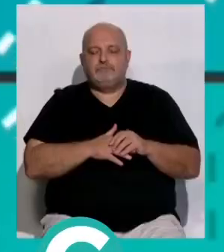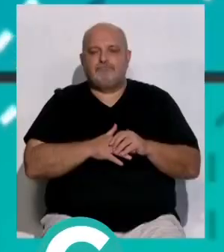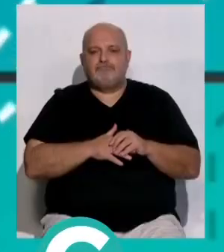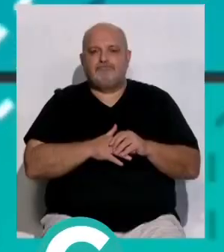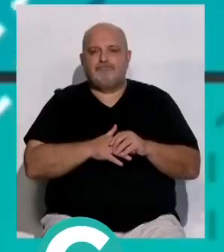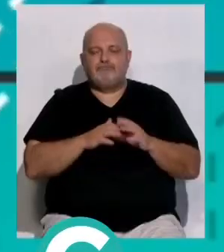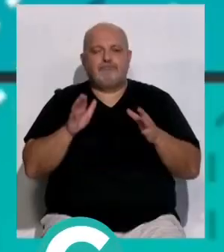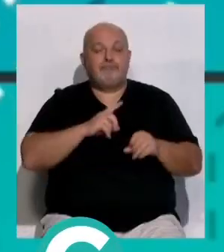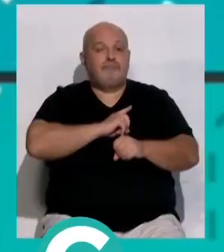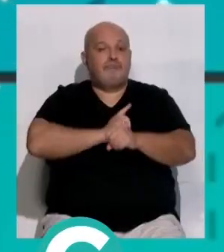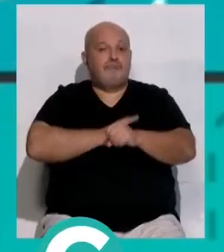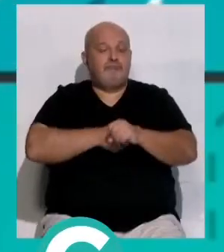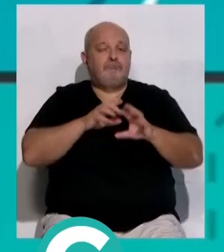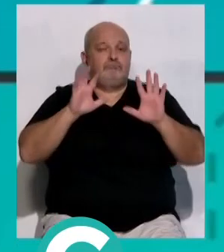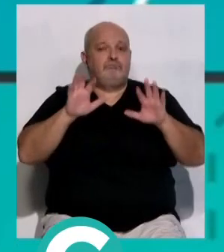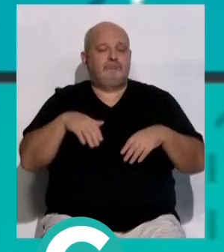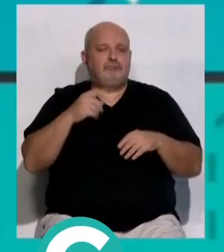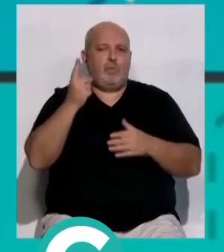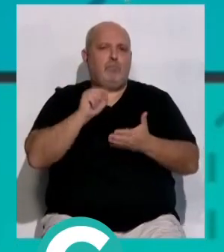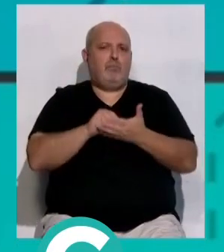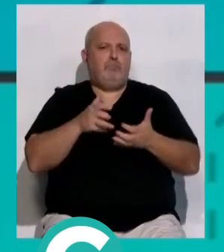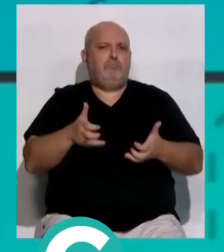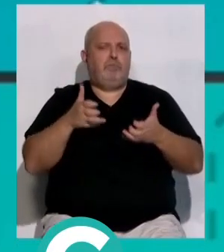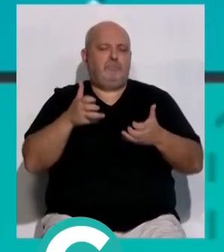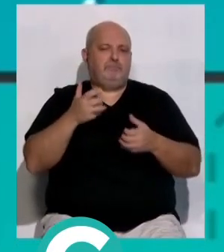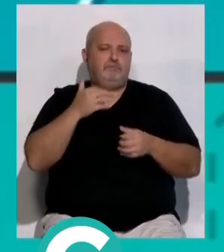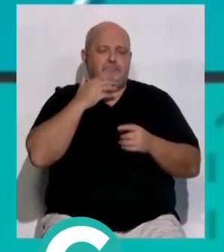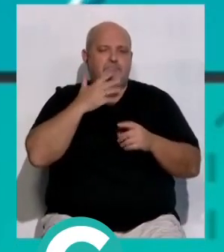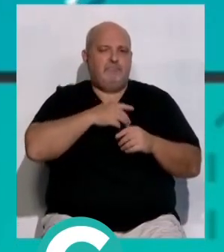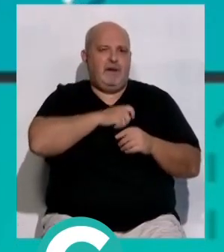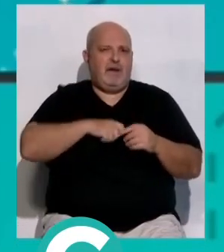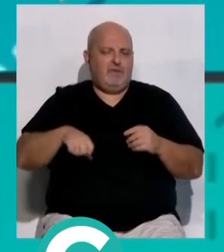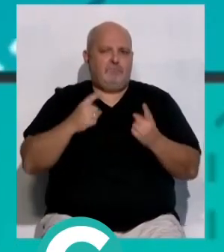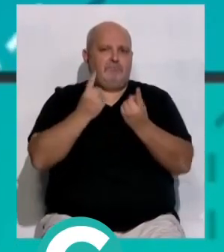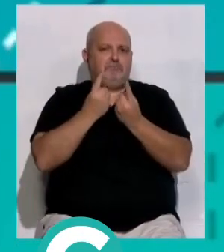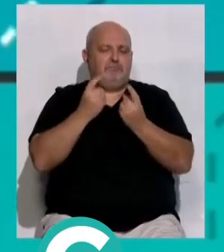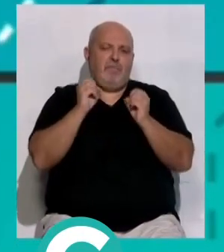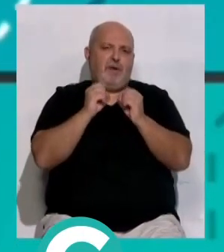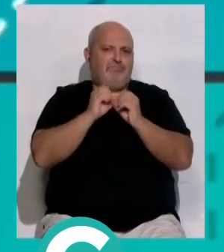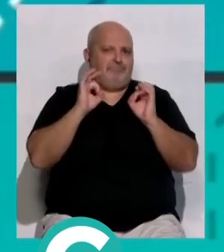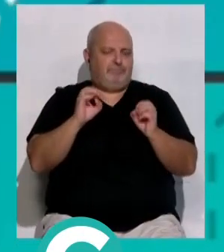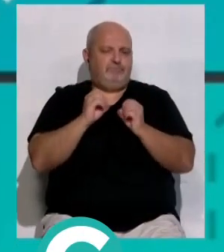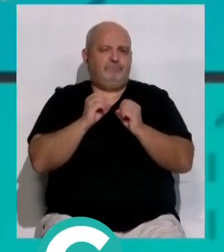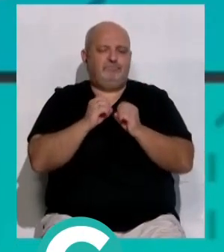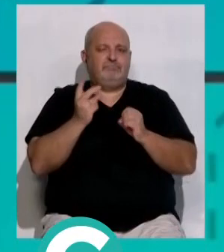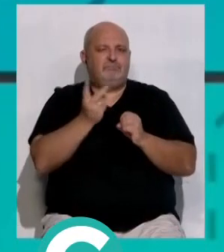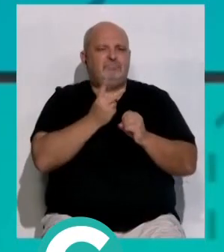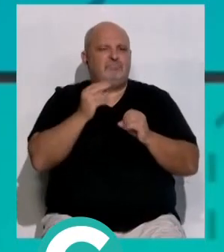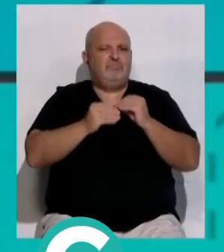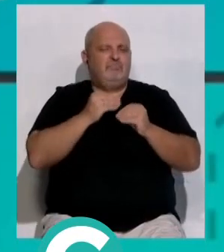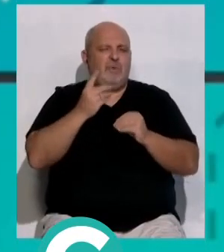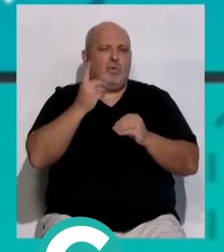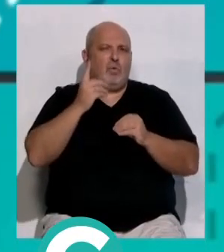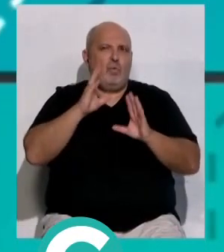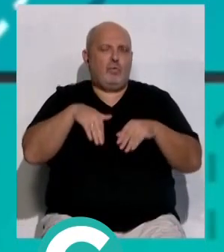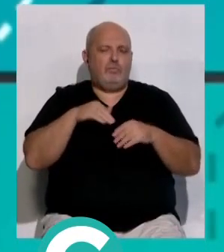Y en deportes el Cádiz que sumó un punto en casa ante el Rayo Vallecano empate 0 a 0 frente al conjunto madrileño que afrontó